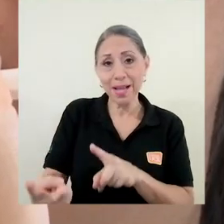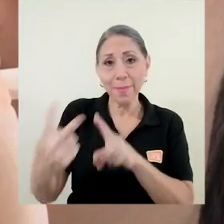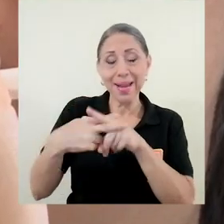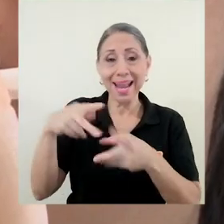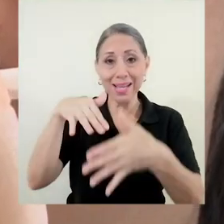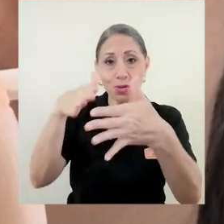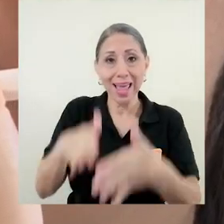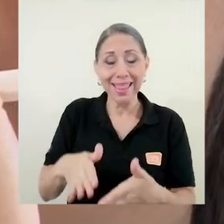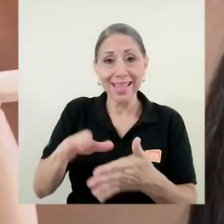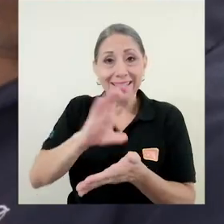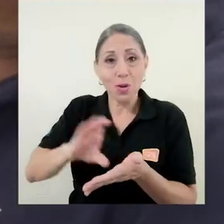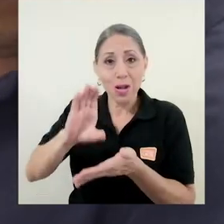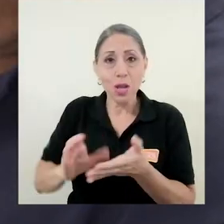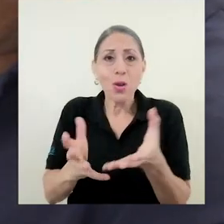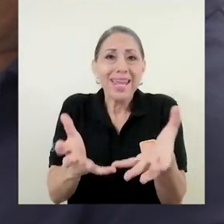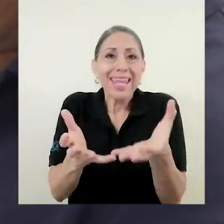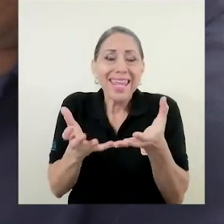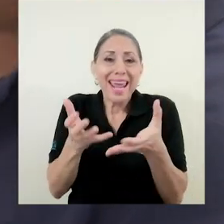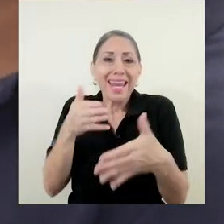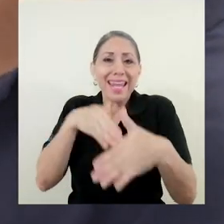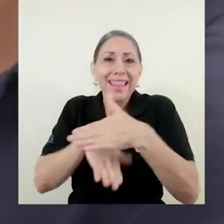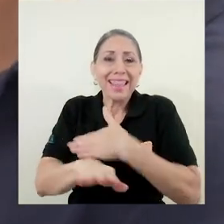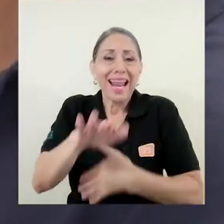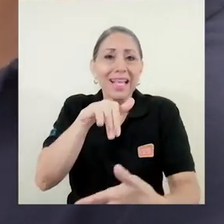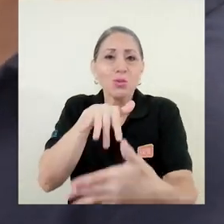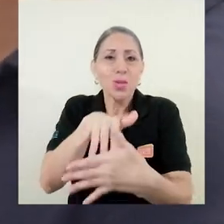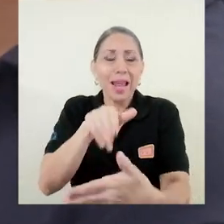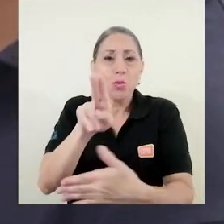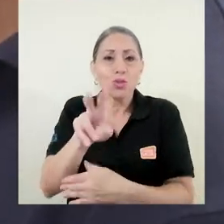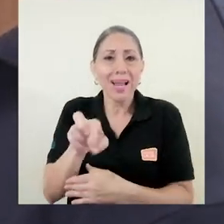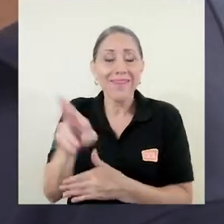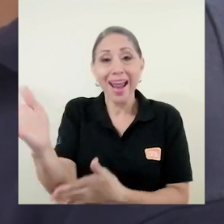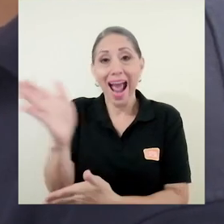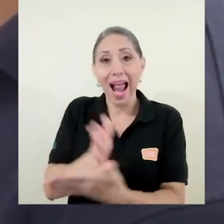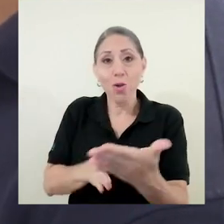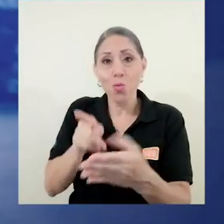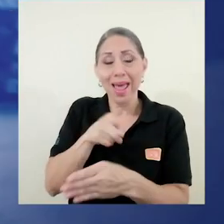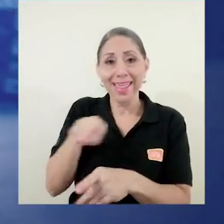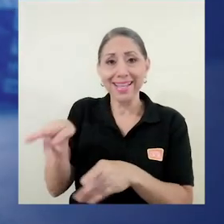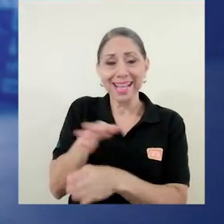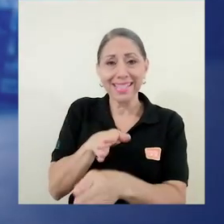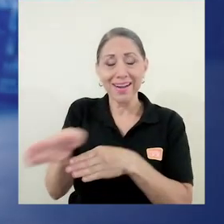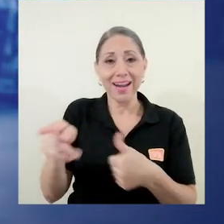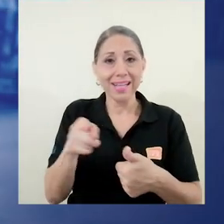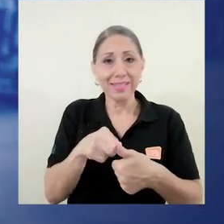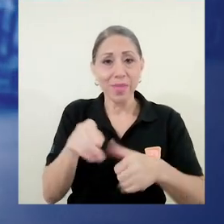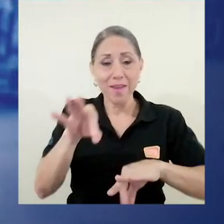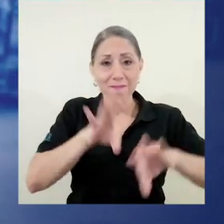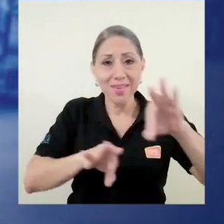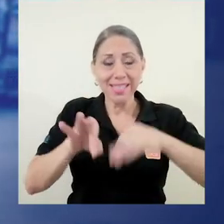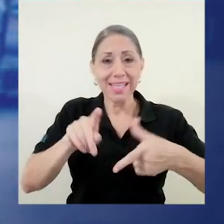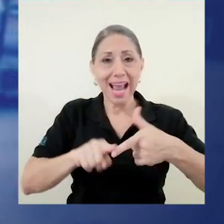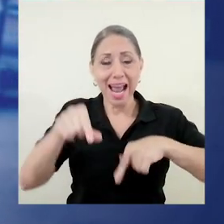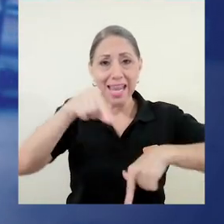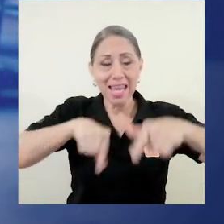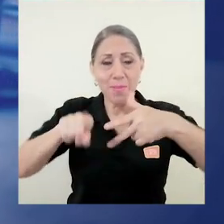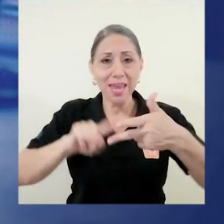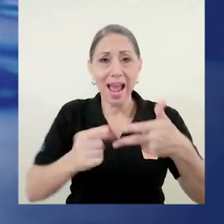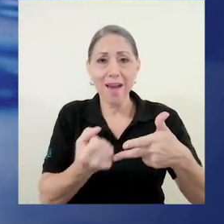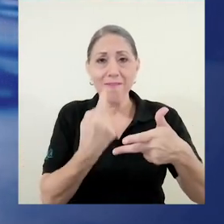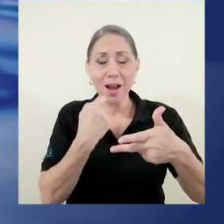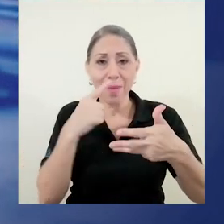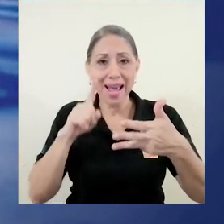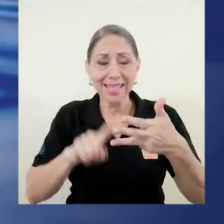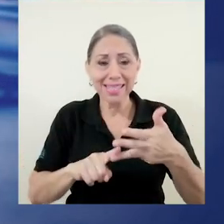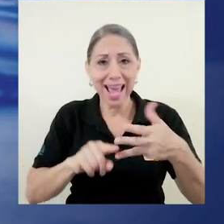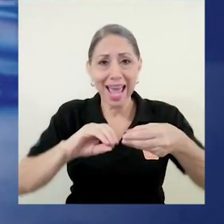estudiantes de secundaria que quieren estudiar en la UCR alguna de estas carreras. Física, química,